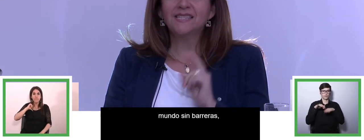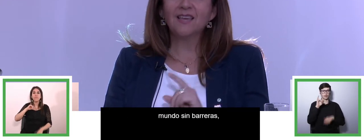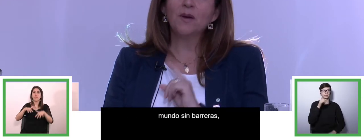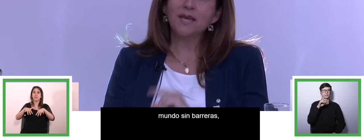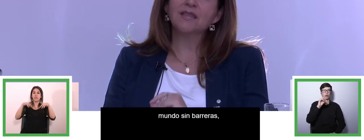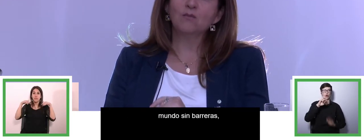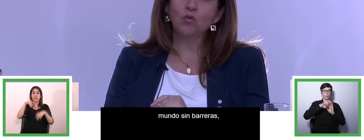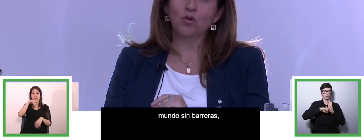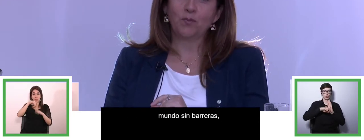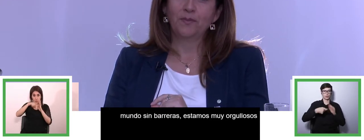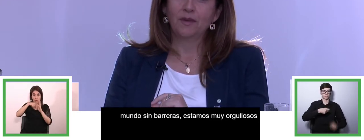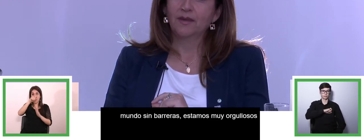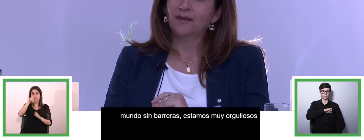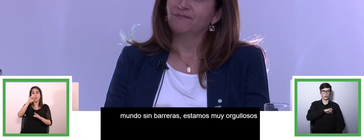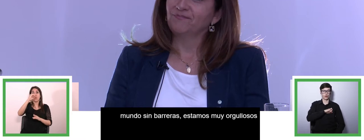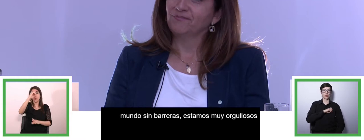16 países del mundo.